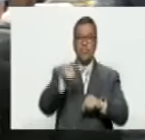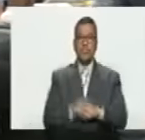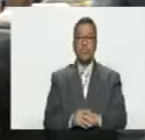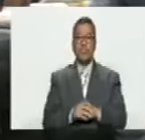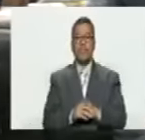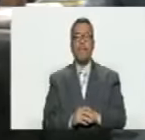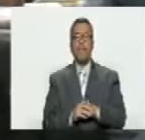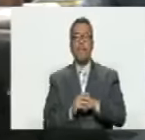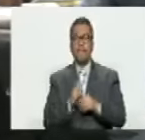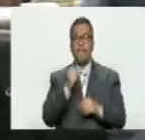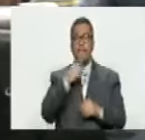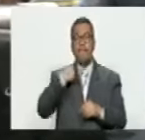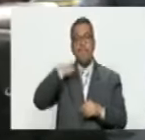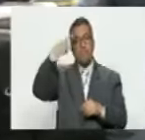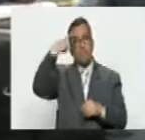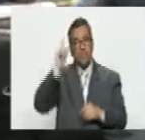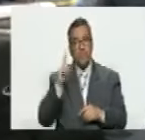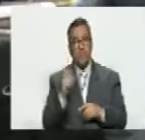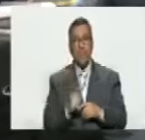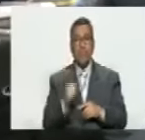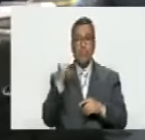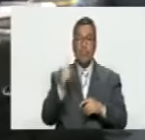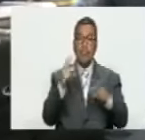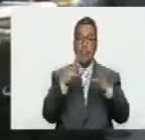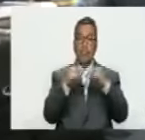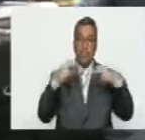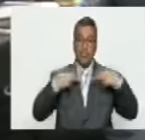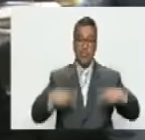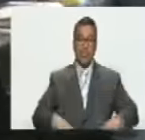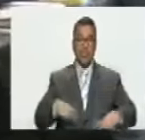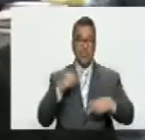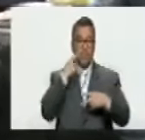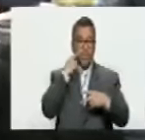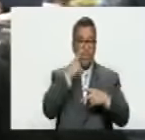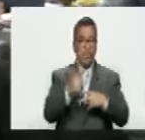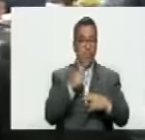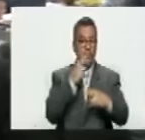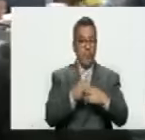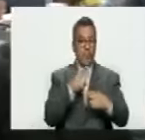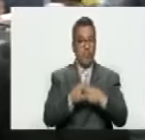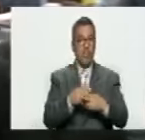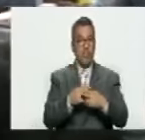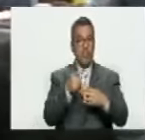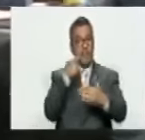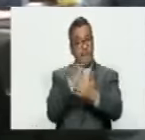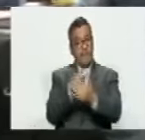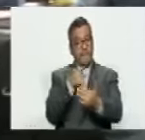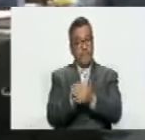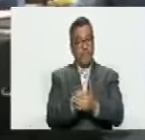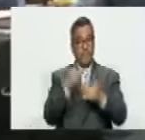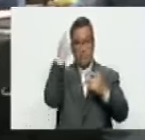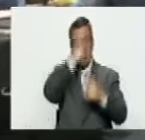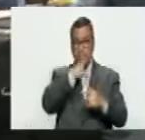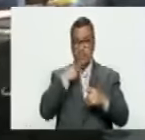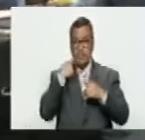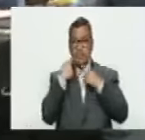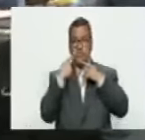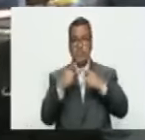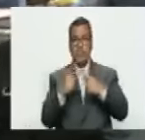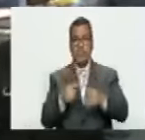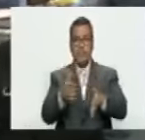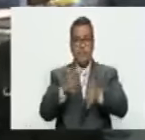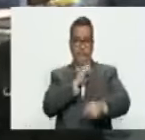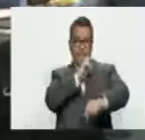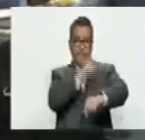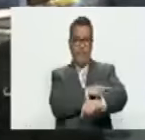ejemplar que a pesar de que amenazaron su vida, a pesar de que le pusieron precio a su cabeza, se fue como el más